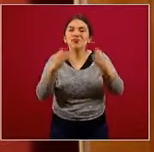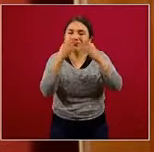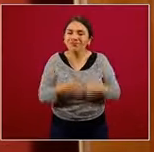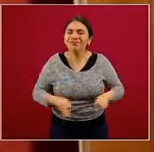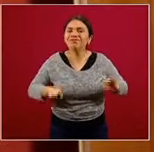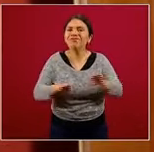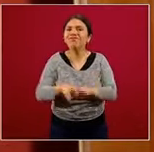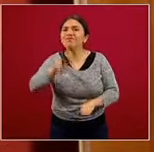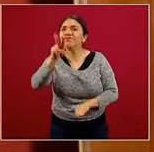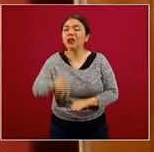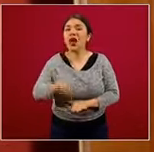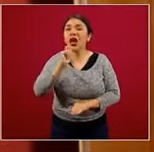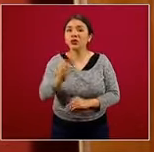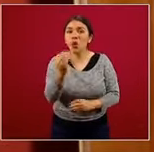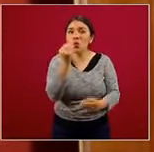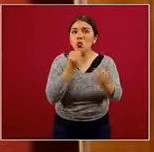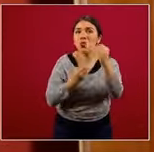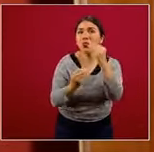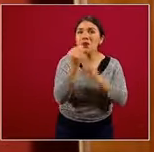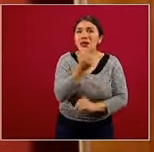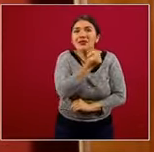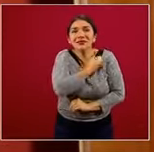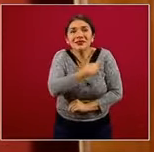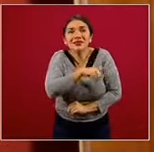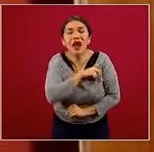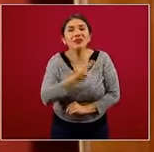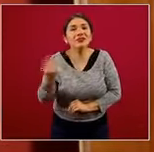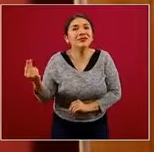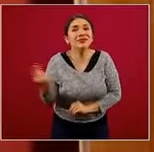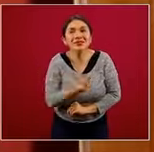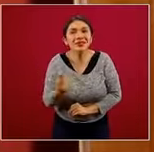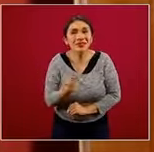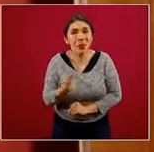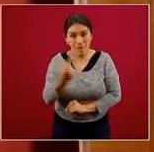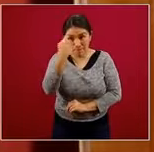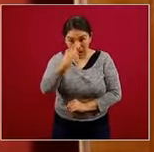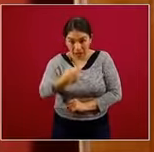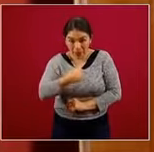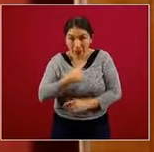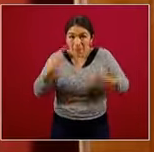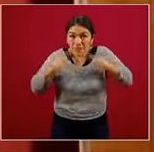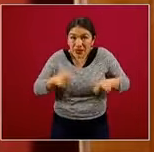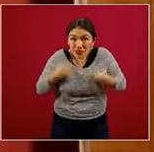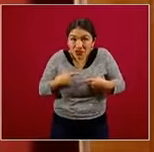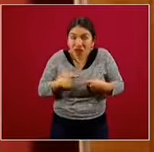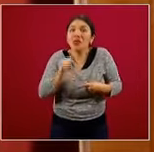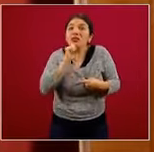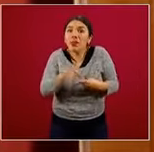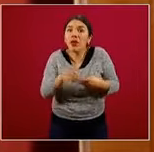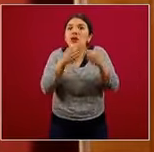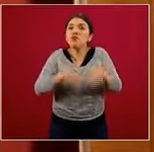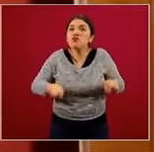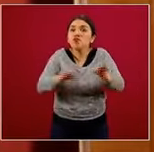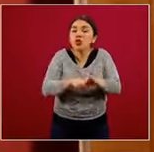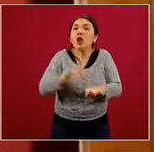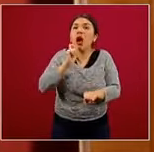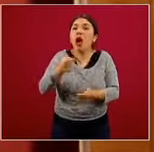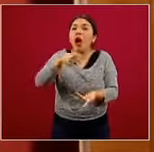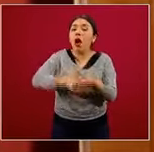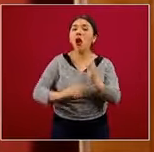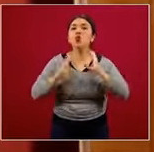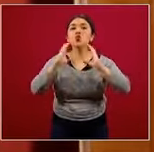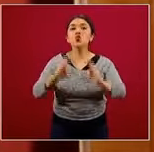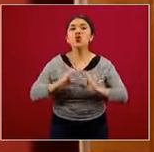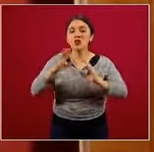tiene la alimentación saludable, tanto para nosotros como también la importancia que tiene